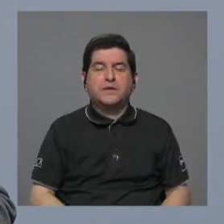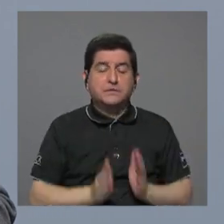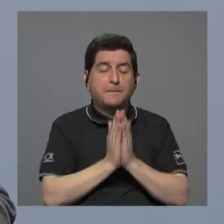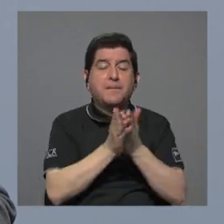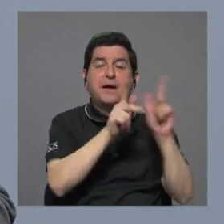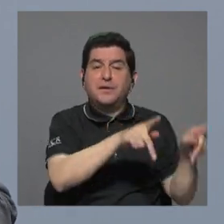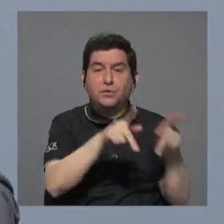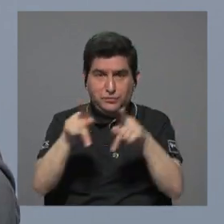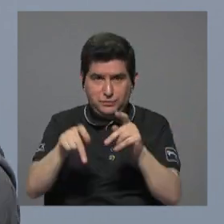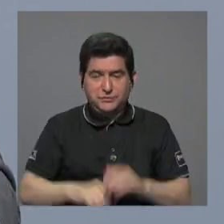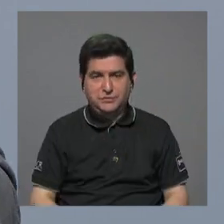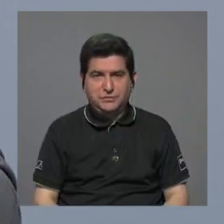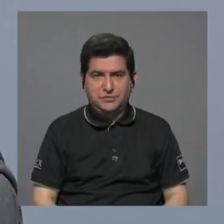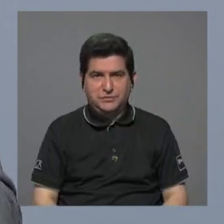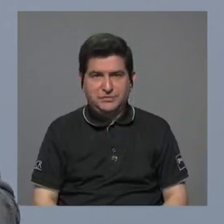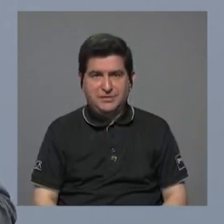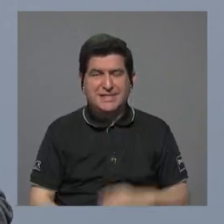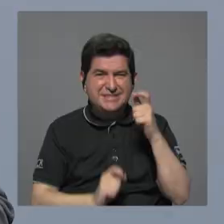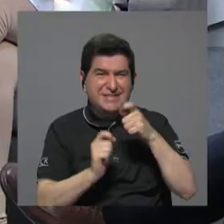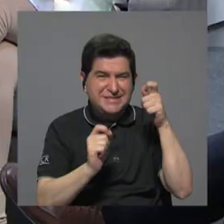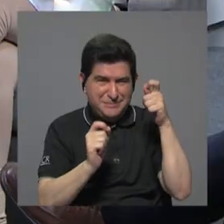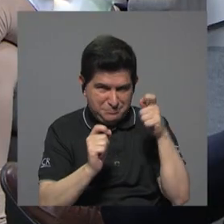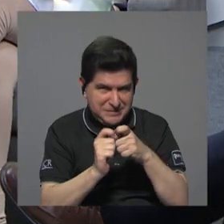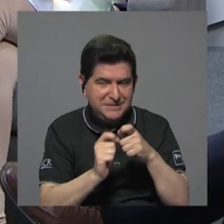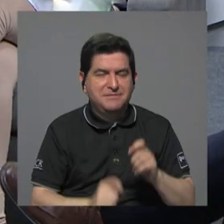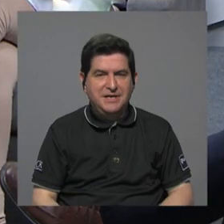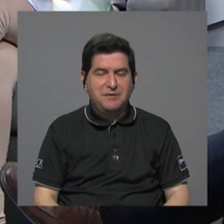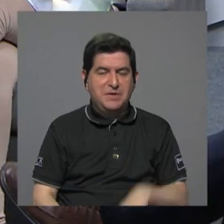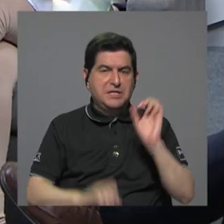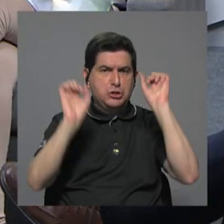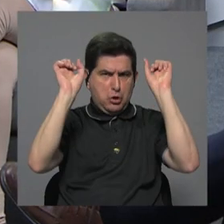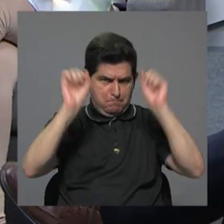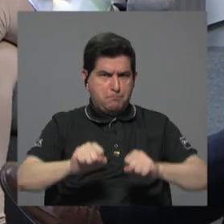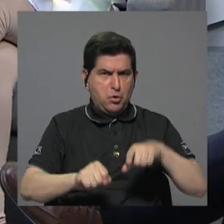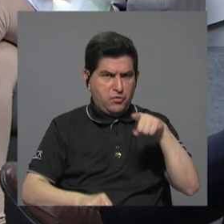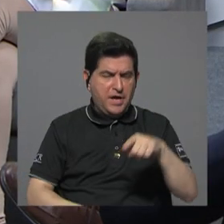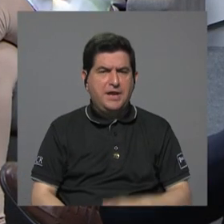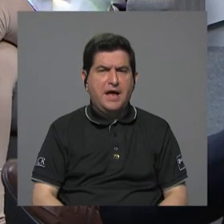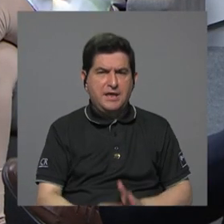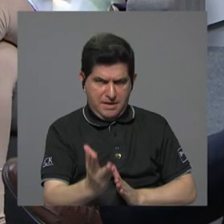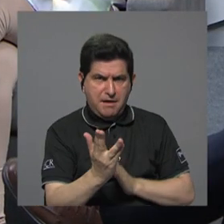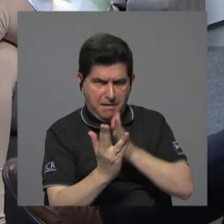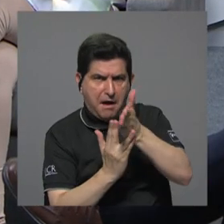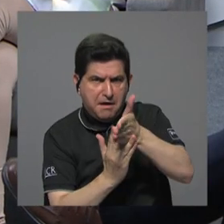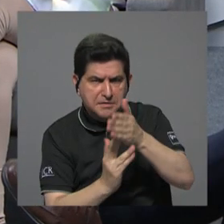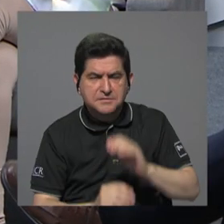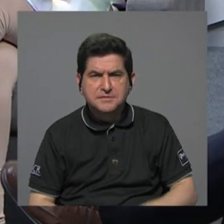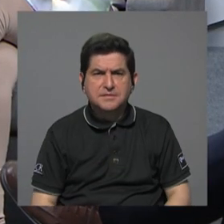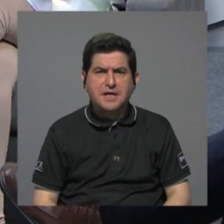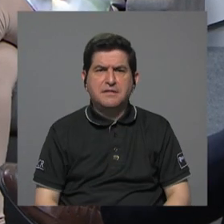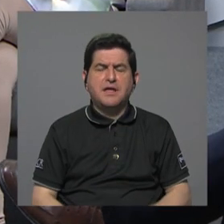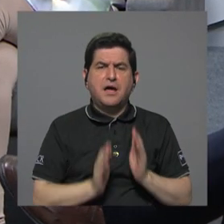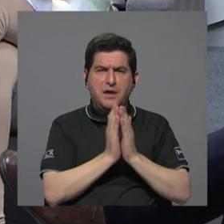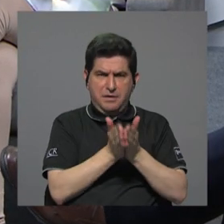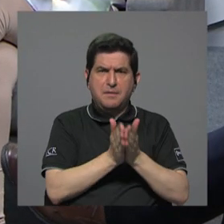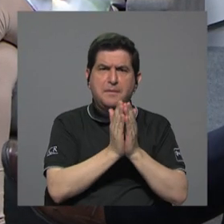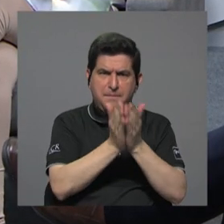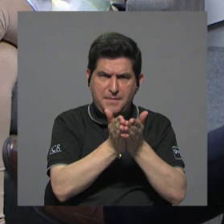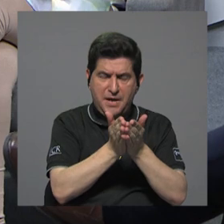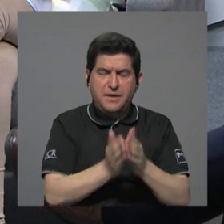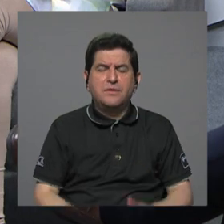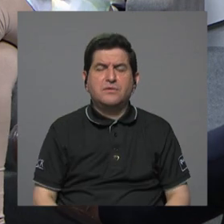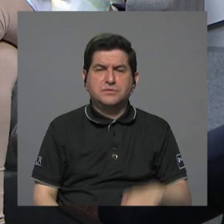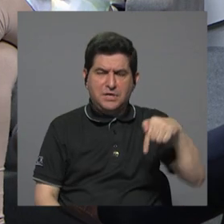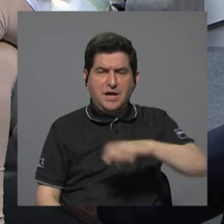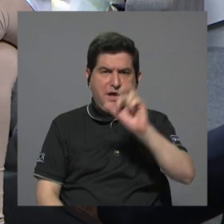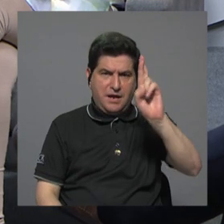muelles de cruceros terminales de cruceros donde se puedan abordar los cruceros en Costa